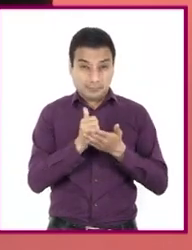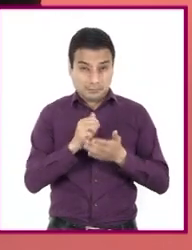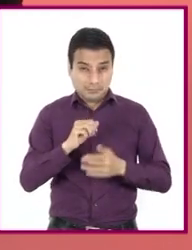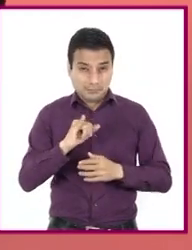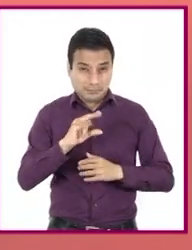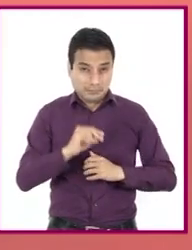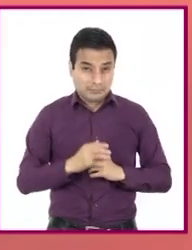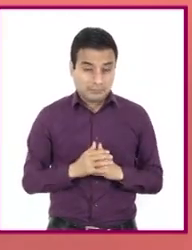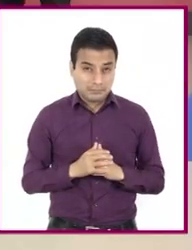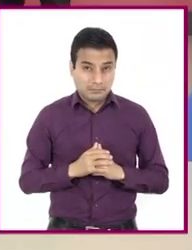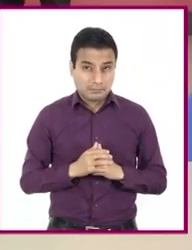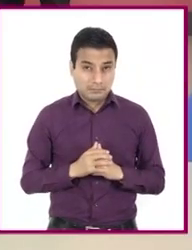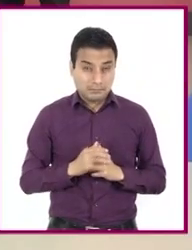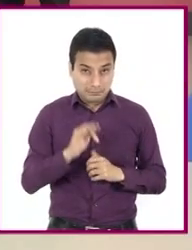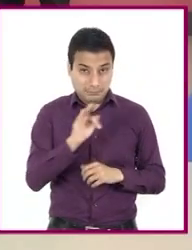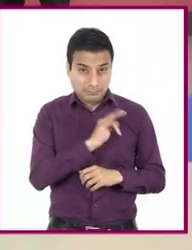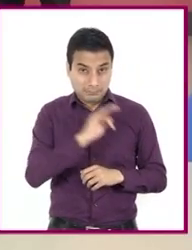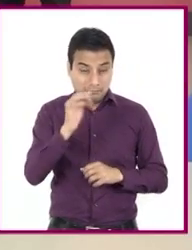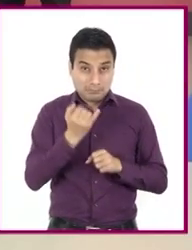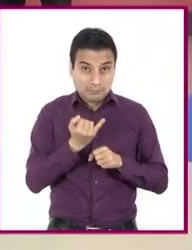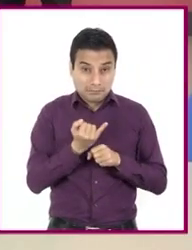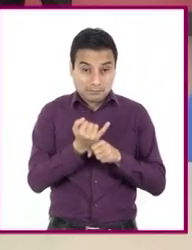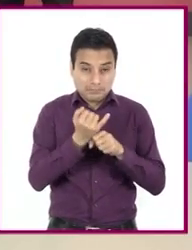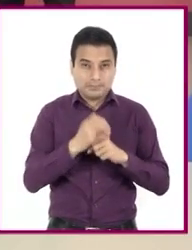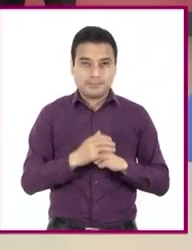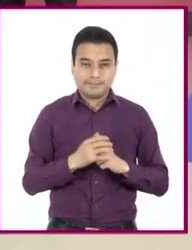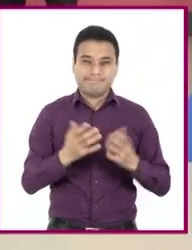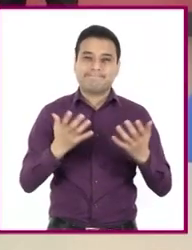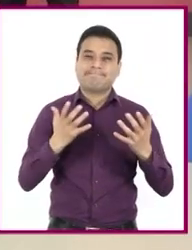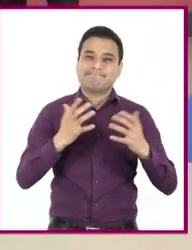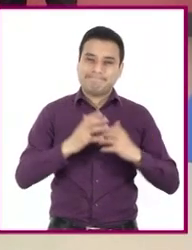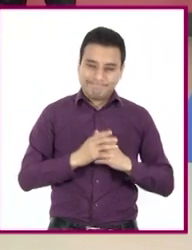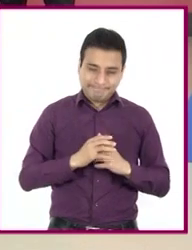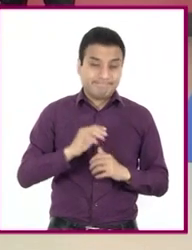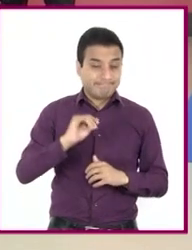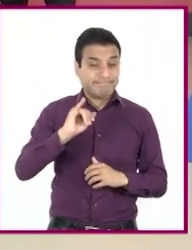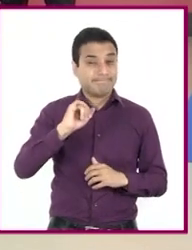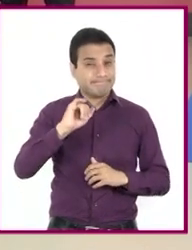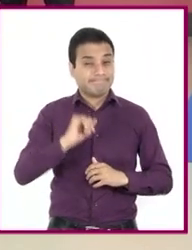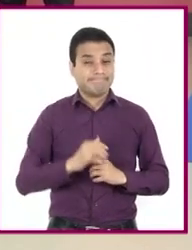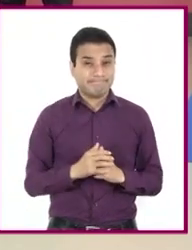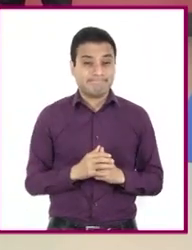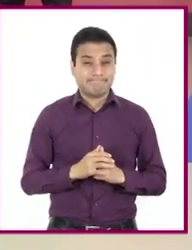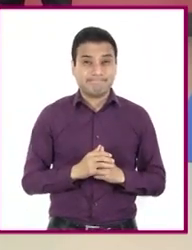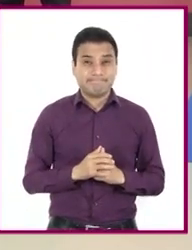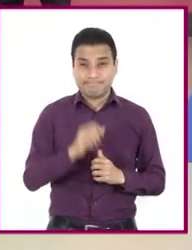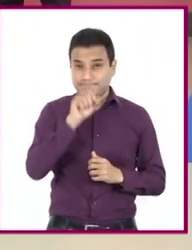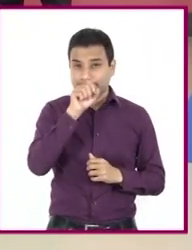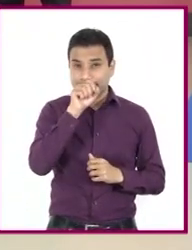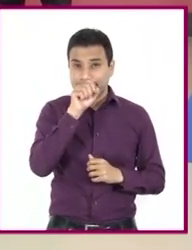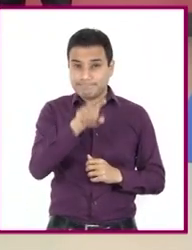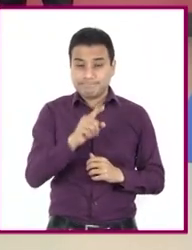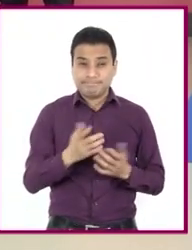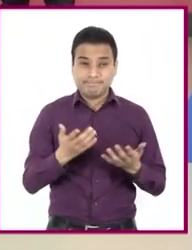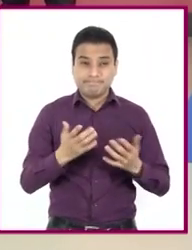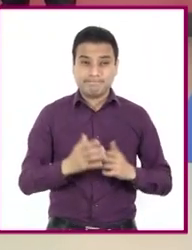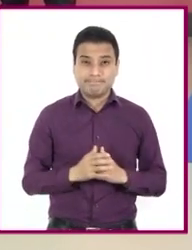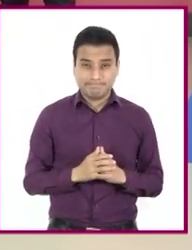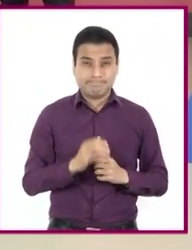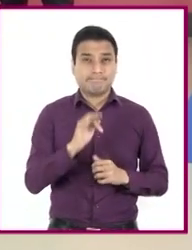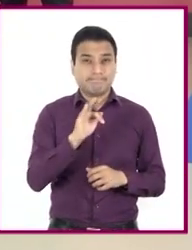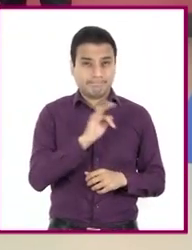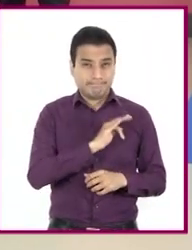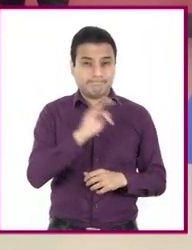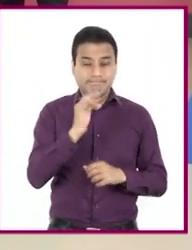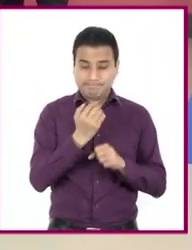¿También se pueden consultar? ¿Dónde tendré la cabeza? Sí, también son fuentes que se pueden consultar.